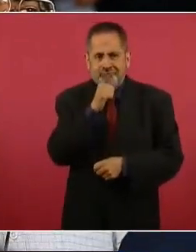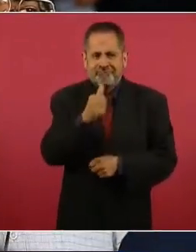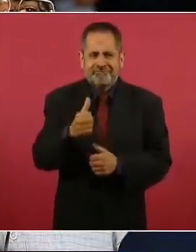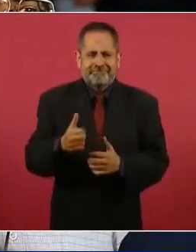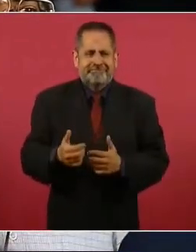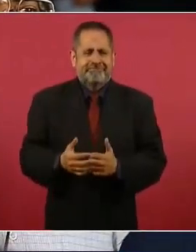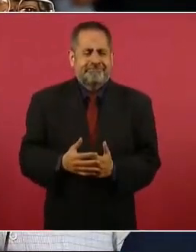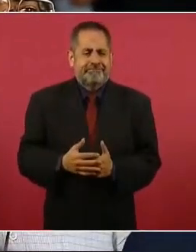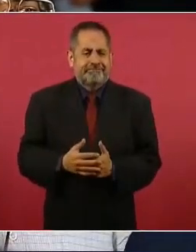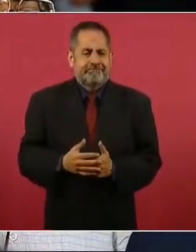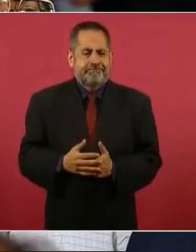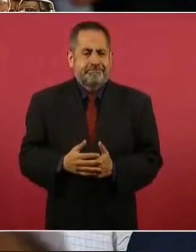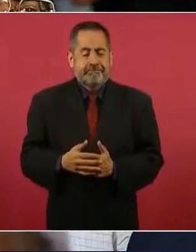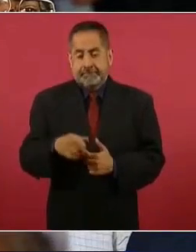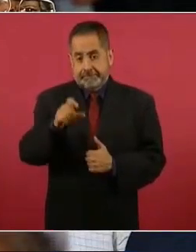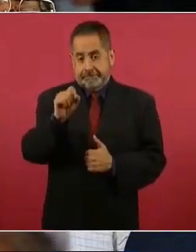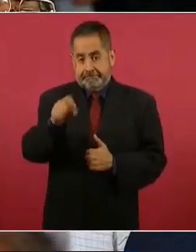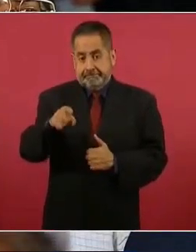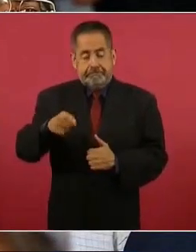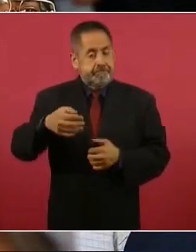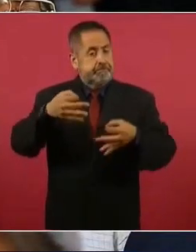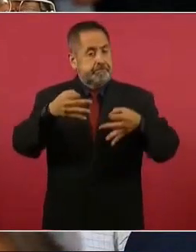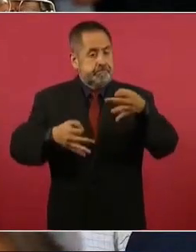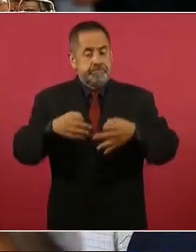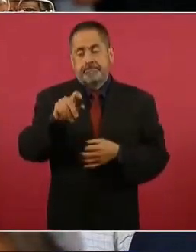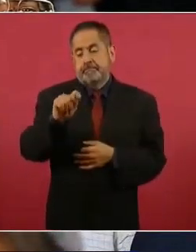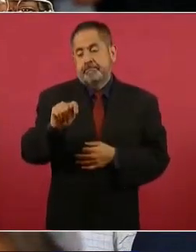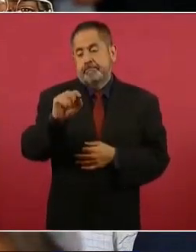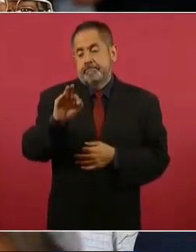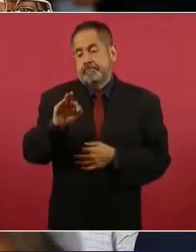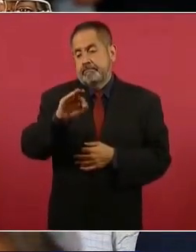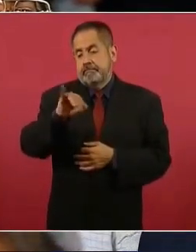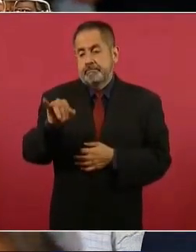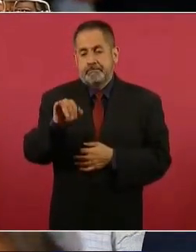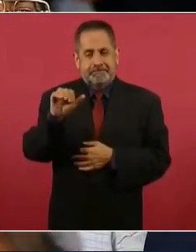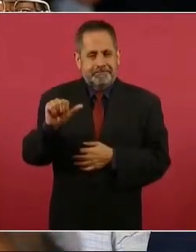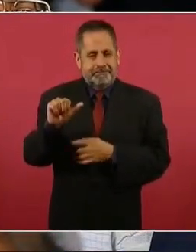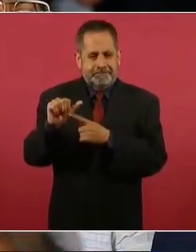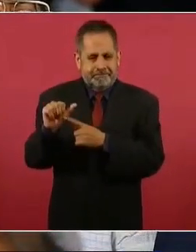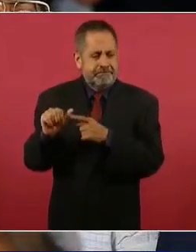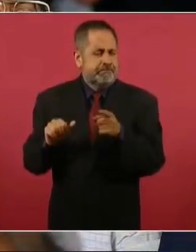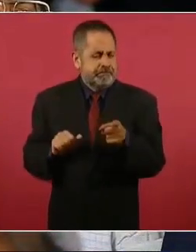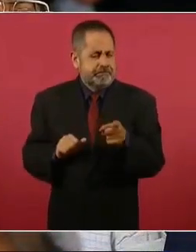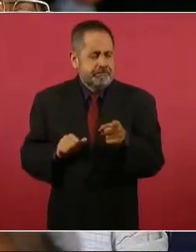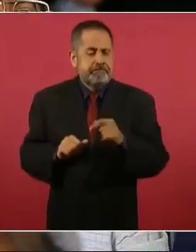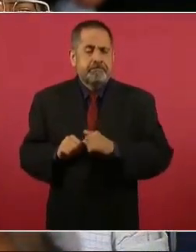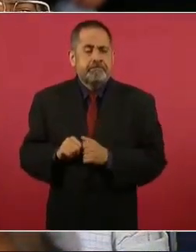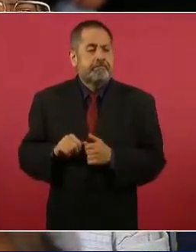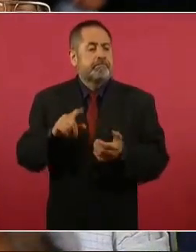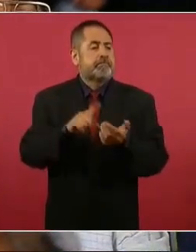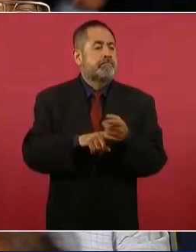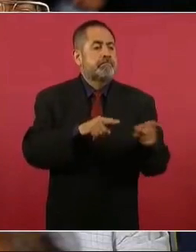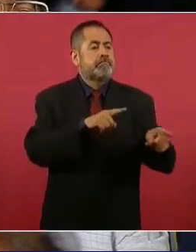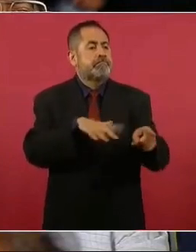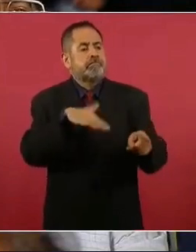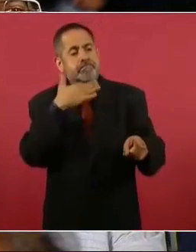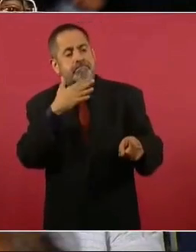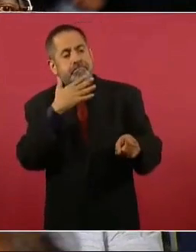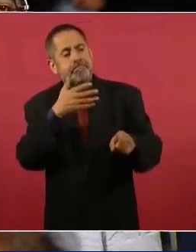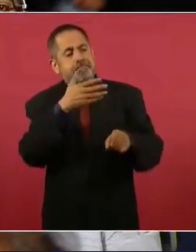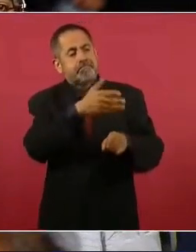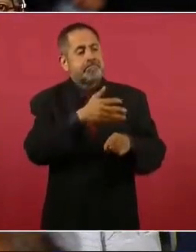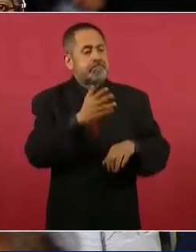En este mismo tribunal, presidente, se resuelven casos de funcionarios corruptos que han dañado a la hacienda pública